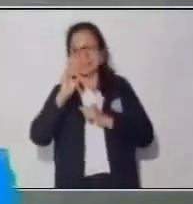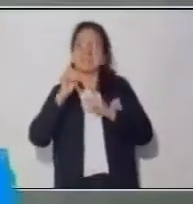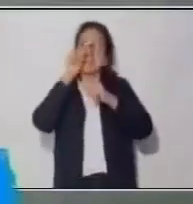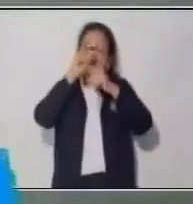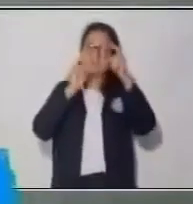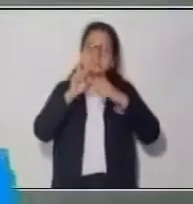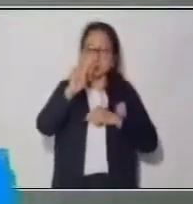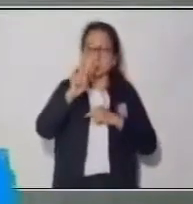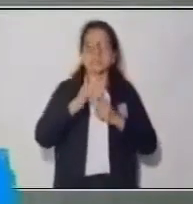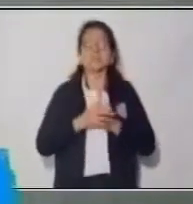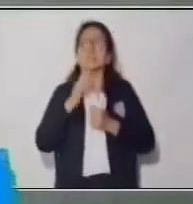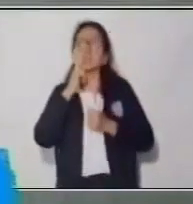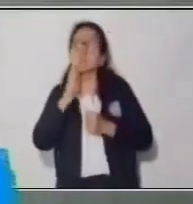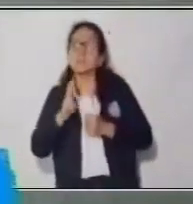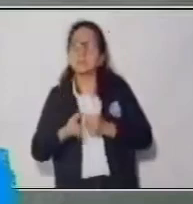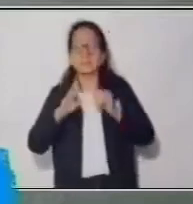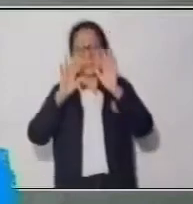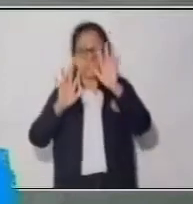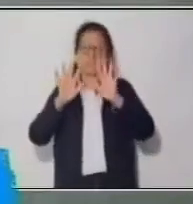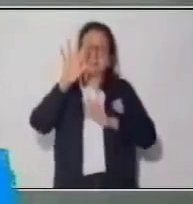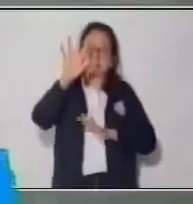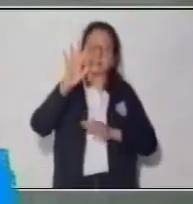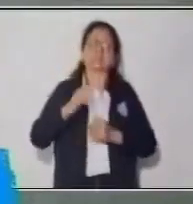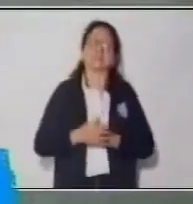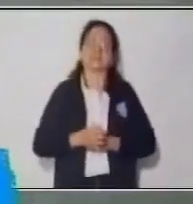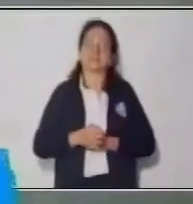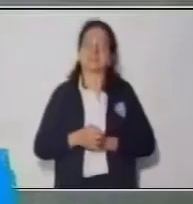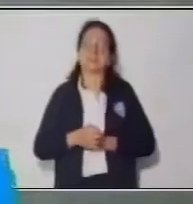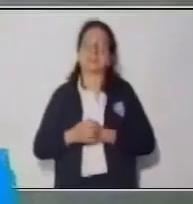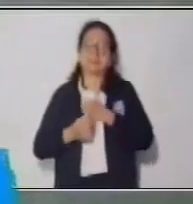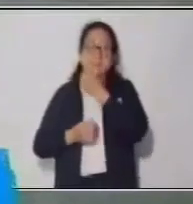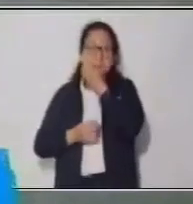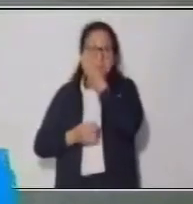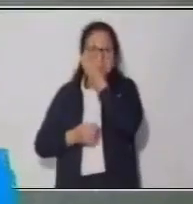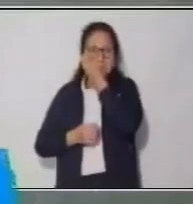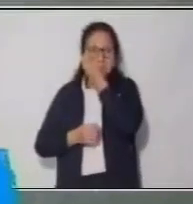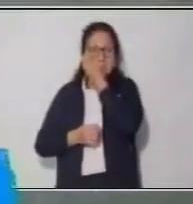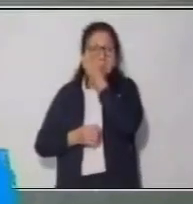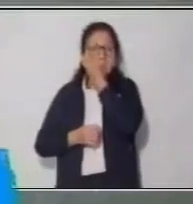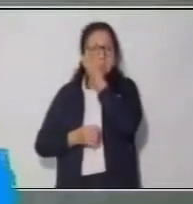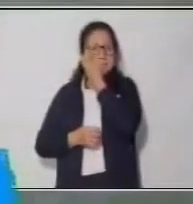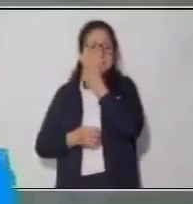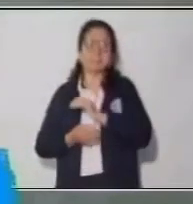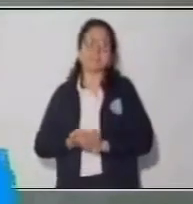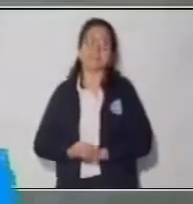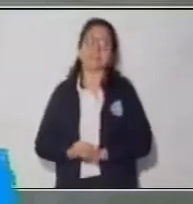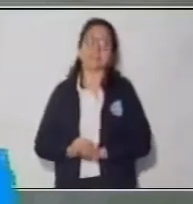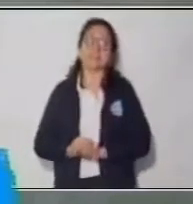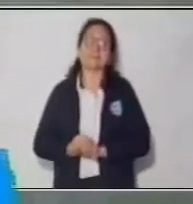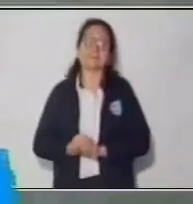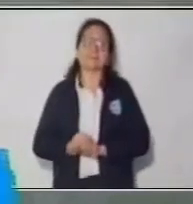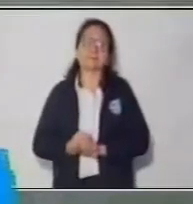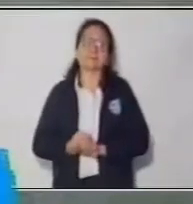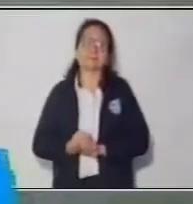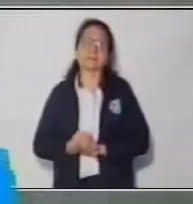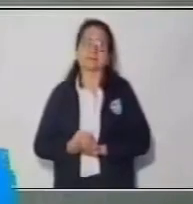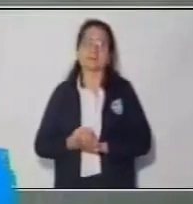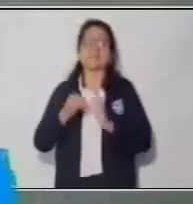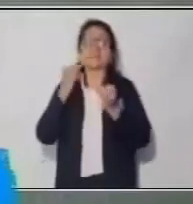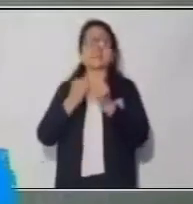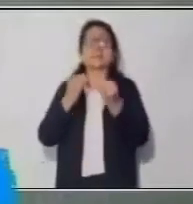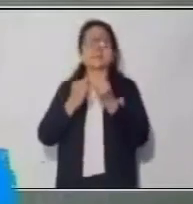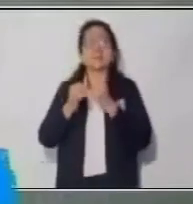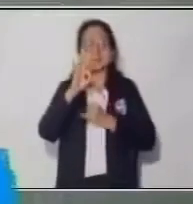2? ¿Cuánto te da? Muy bien. Te da 15. Y por último, el 30.